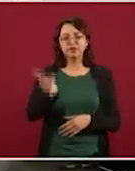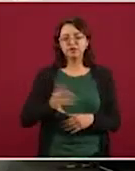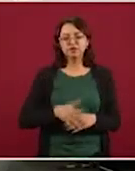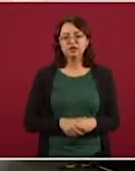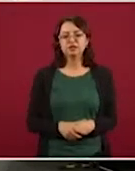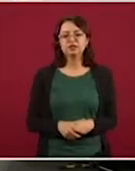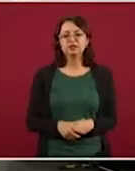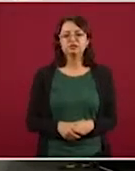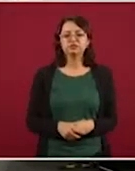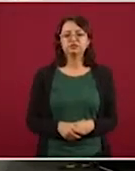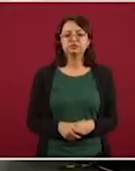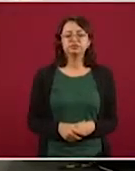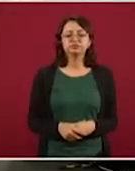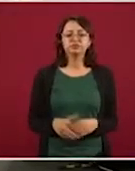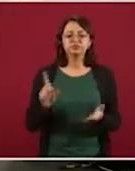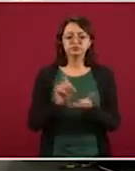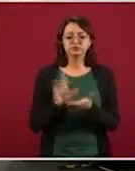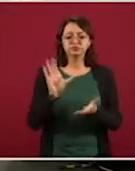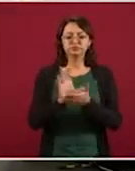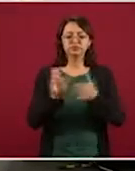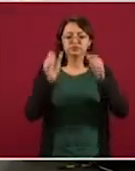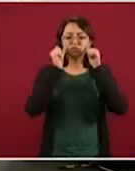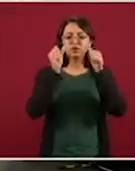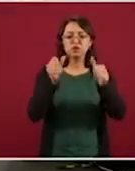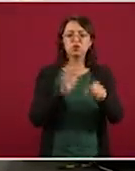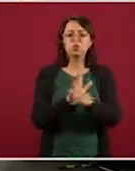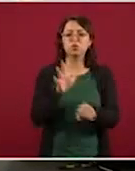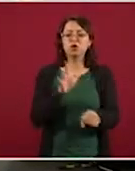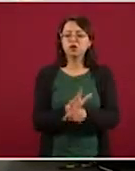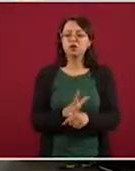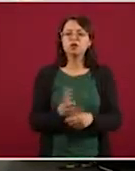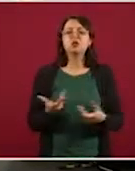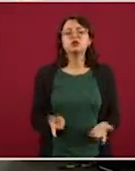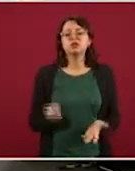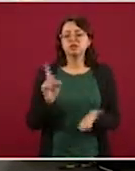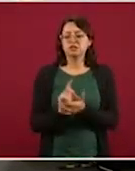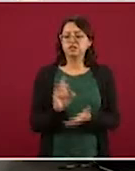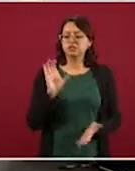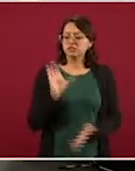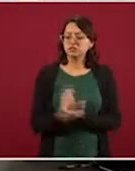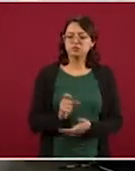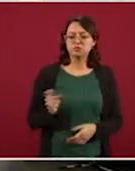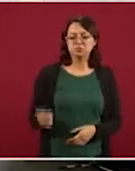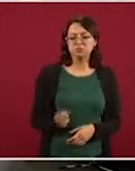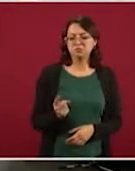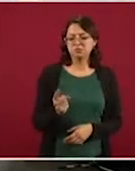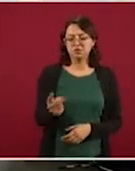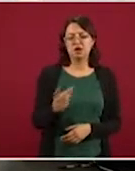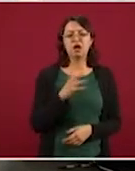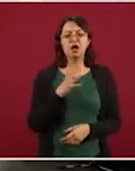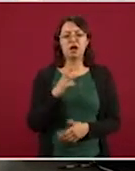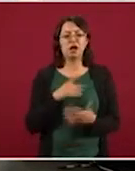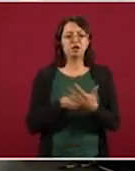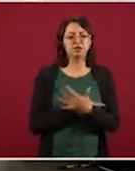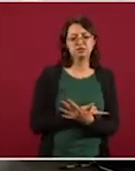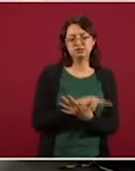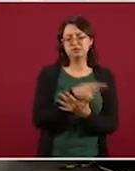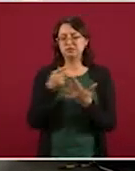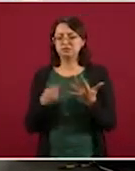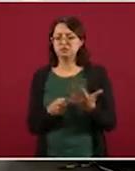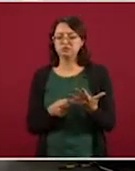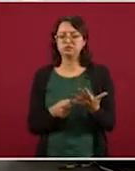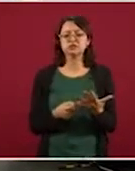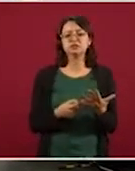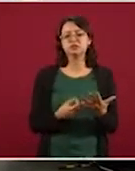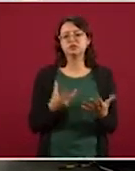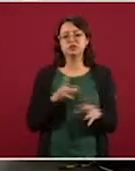La discapacidad que se está atendiendo es la discapacidad permanente, que se divide en cinco rubros en